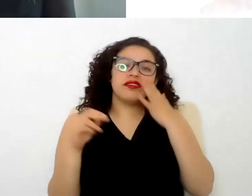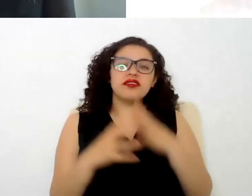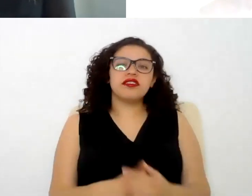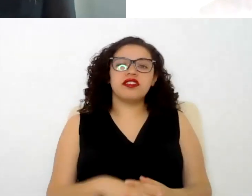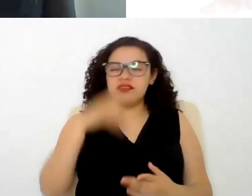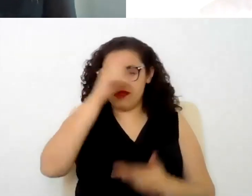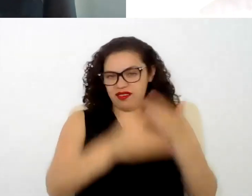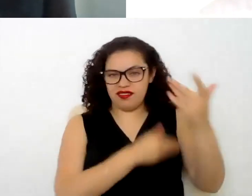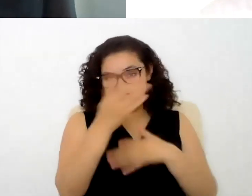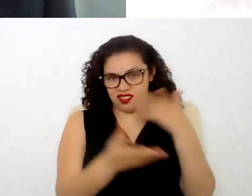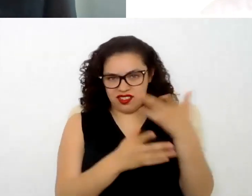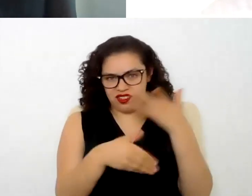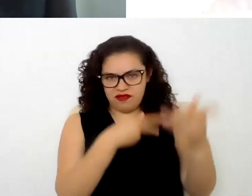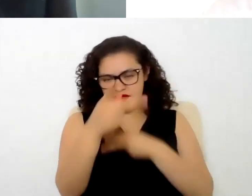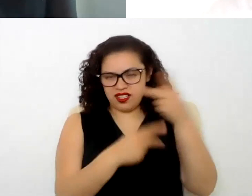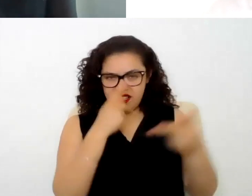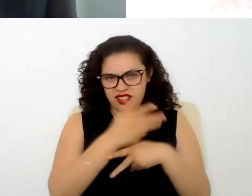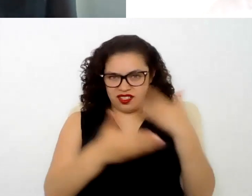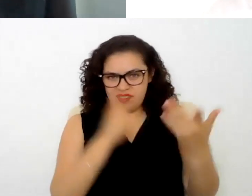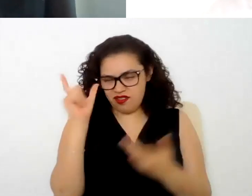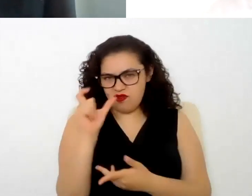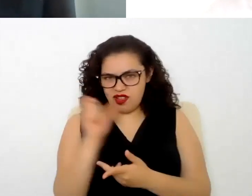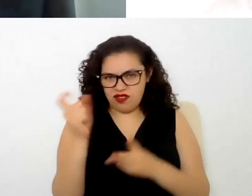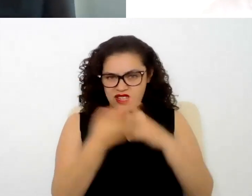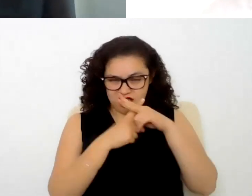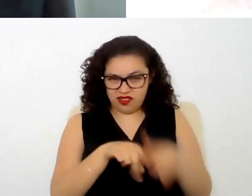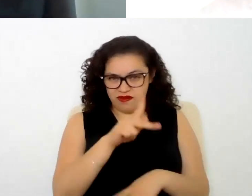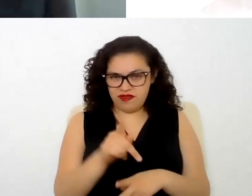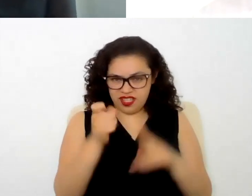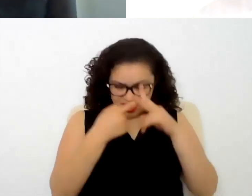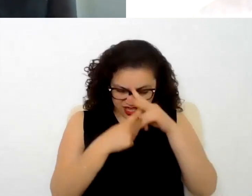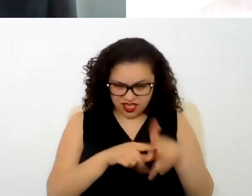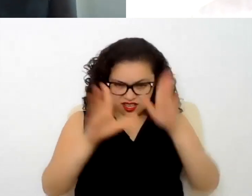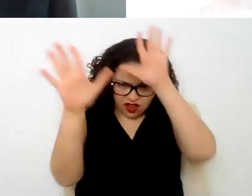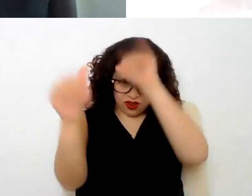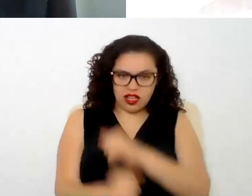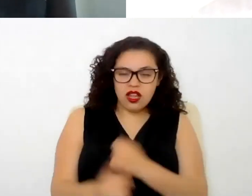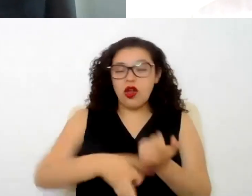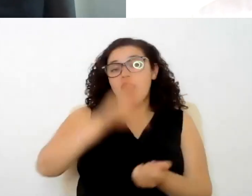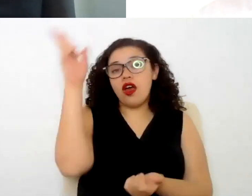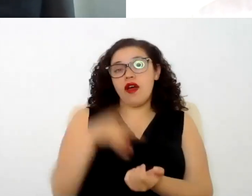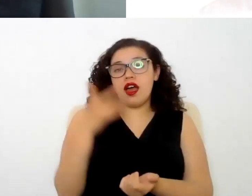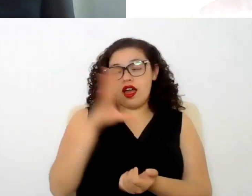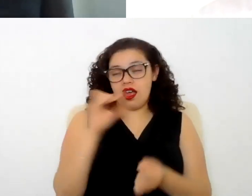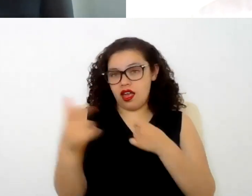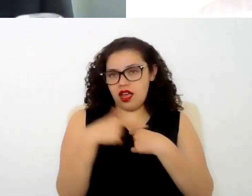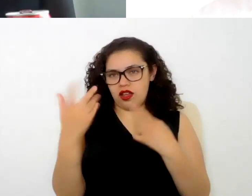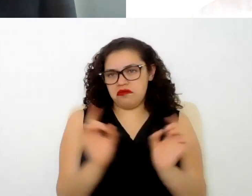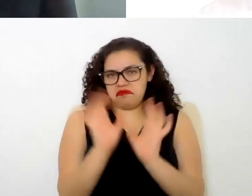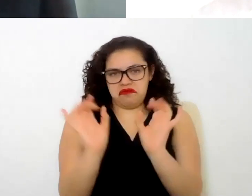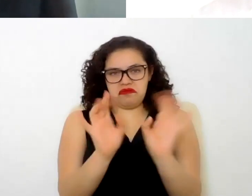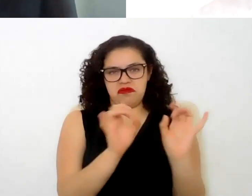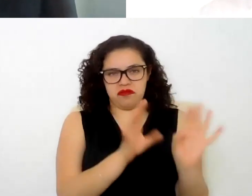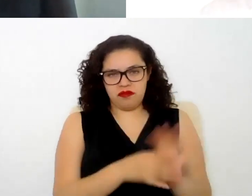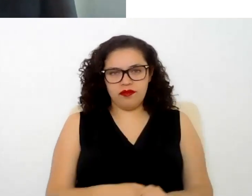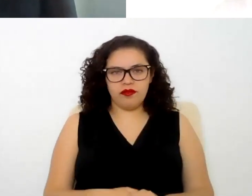de servicios como lo abordaron al inicio de la presentación ¿por qué? porque en realidad es un servicio que es ocasional en donde pues